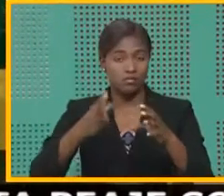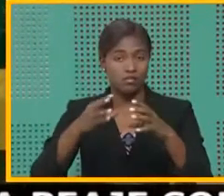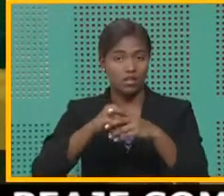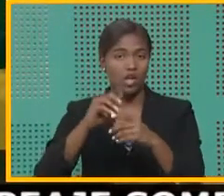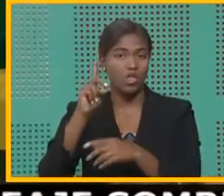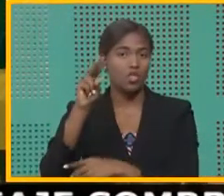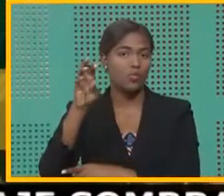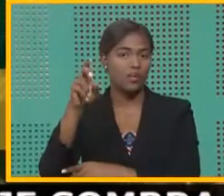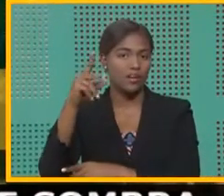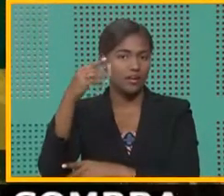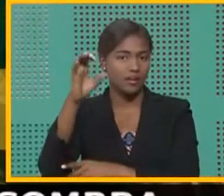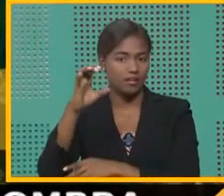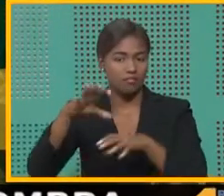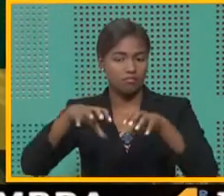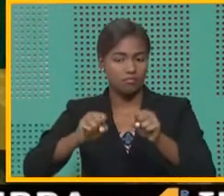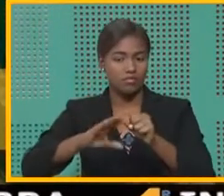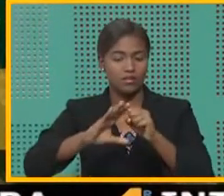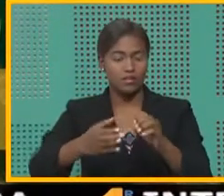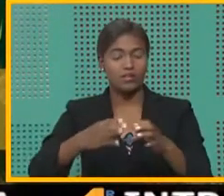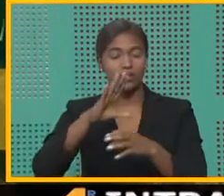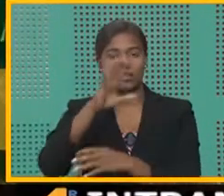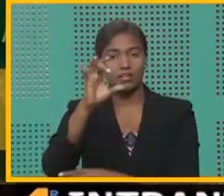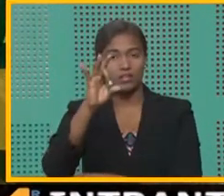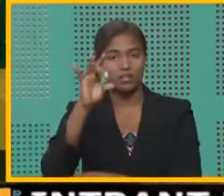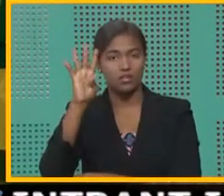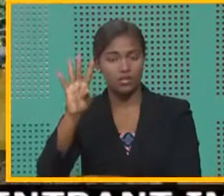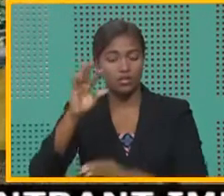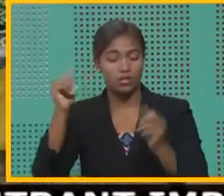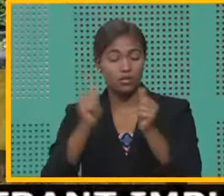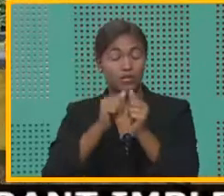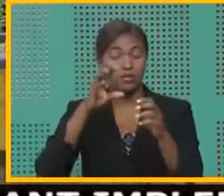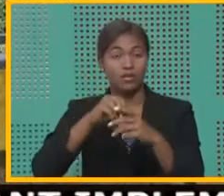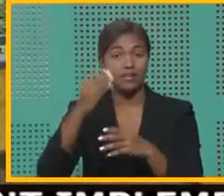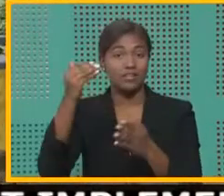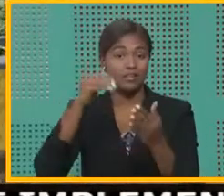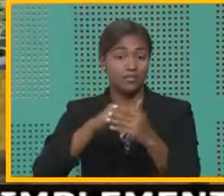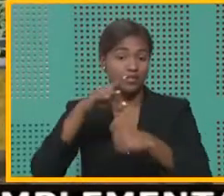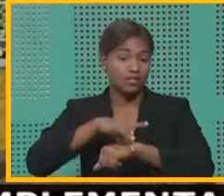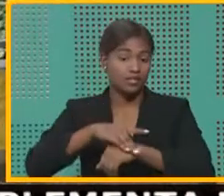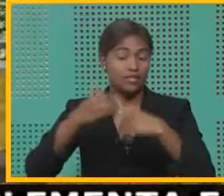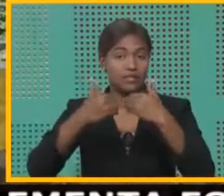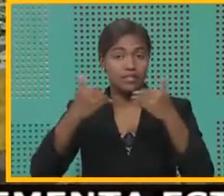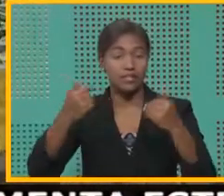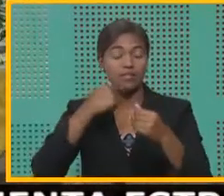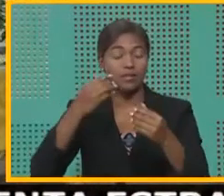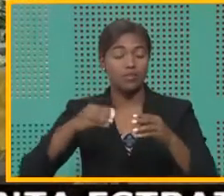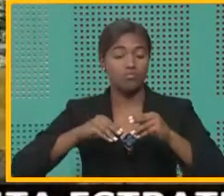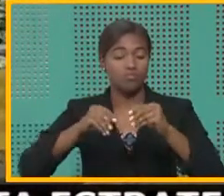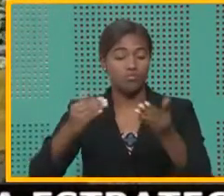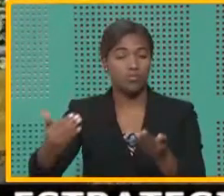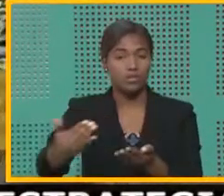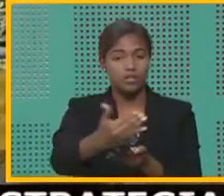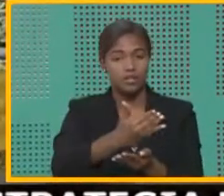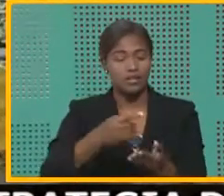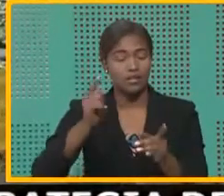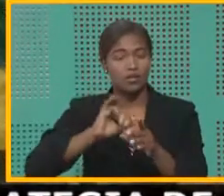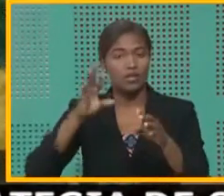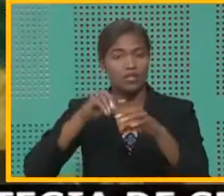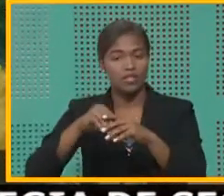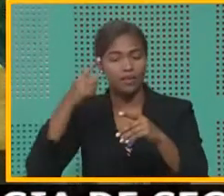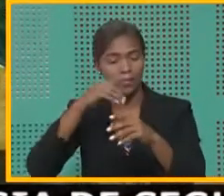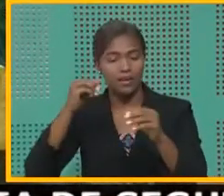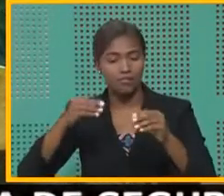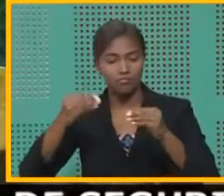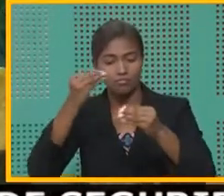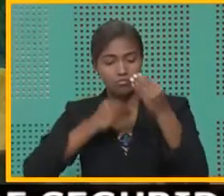en Dubergé, al asentamiento 584, con unas 15.000 tareas, dividido entre cultivos de pasto y forraje para